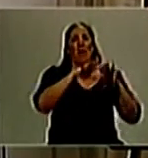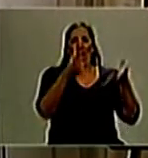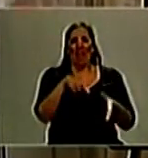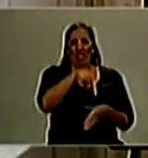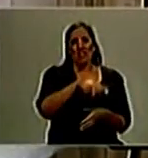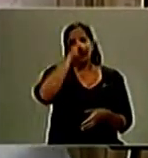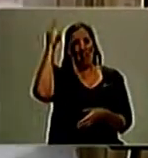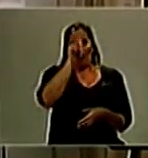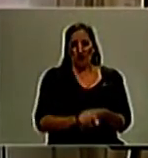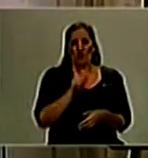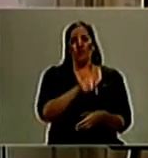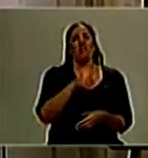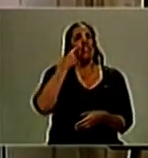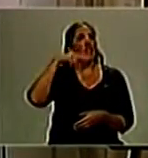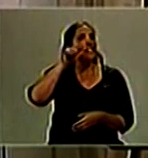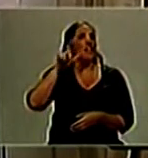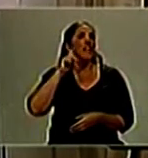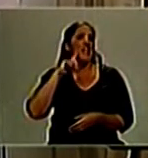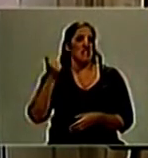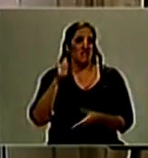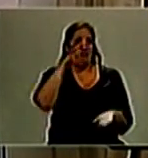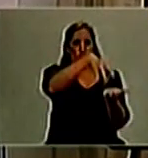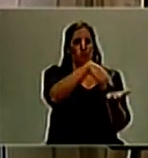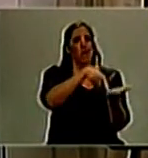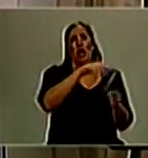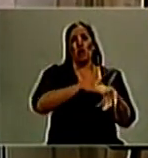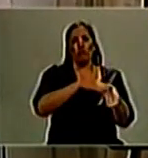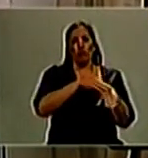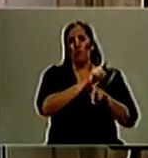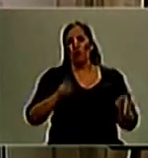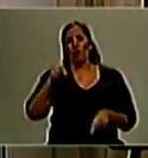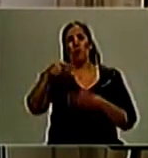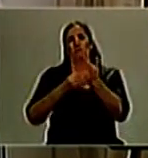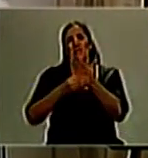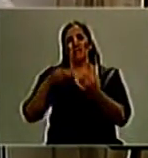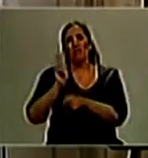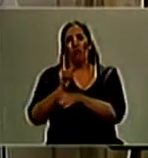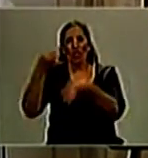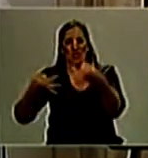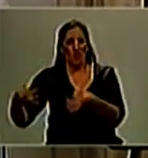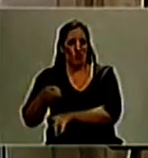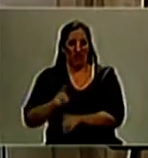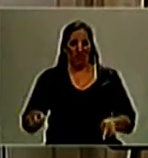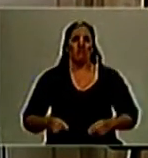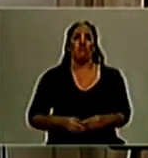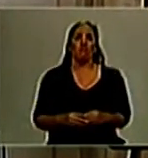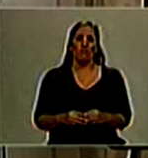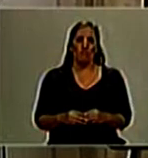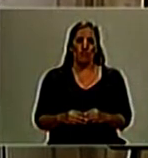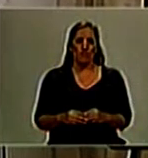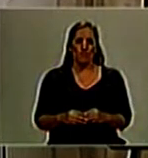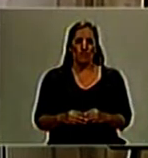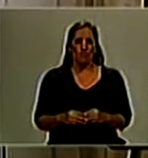También se crea, y esto es muy importante, una